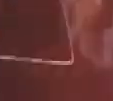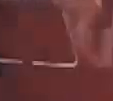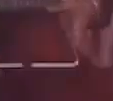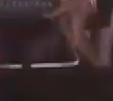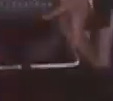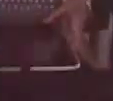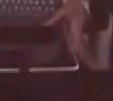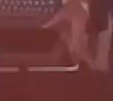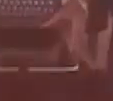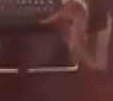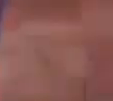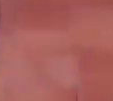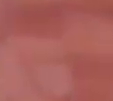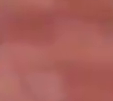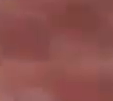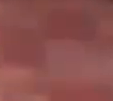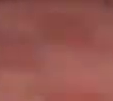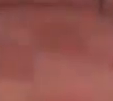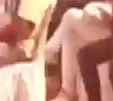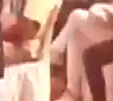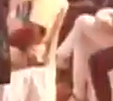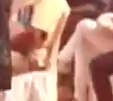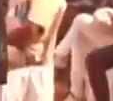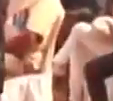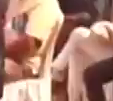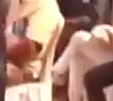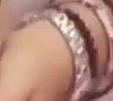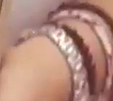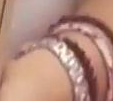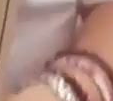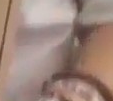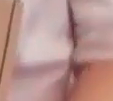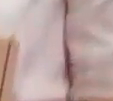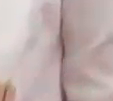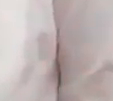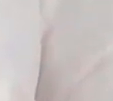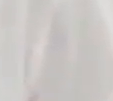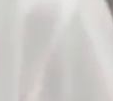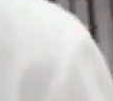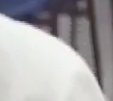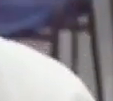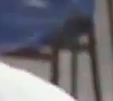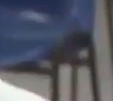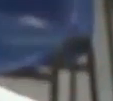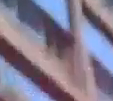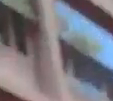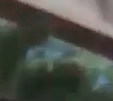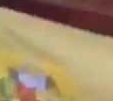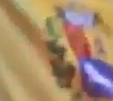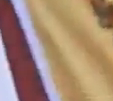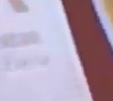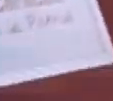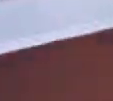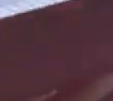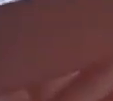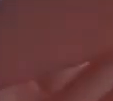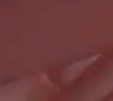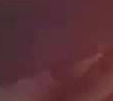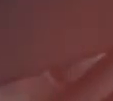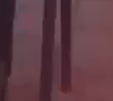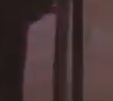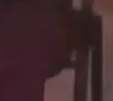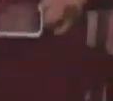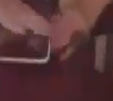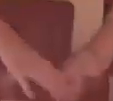tablets, a docentes de dedicación exclusiva, a tiempo completo, y medio tiempo, en las instituciones de educación universitaria, de gestión